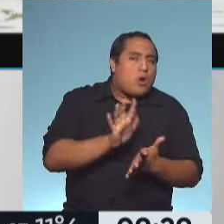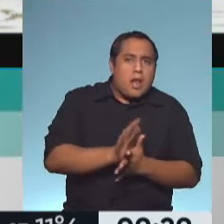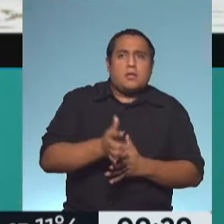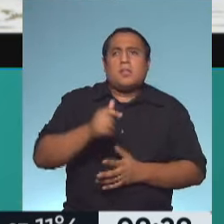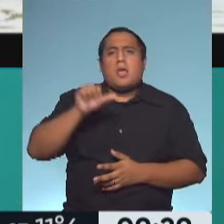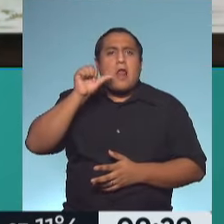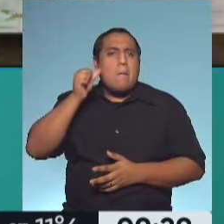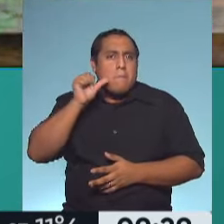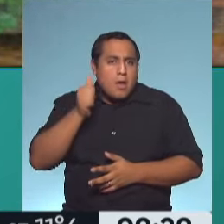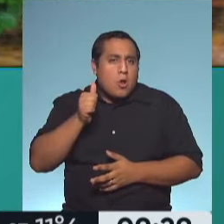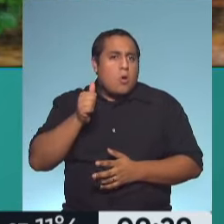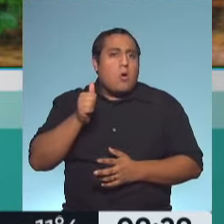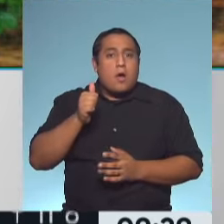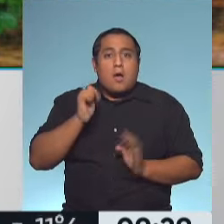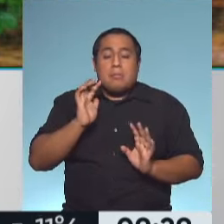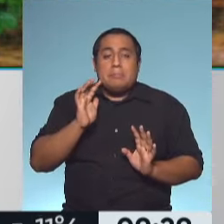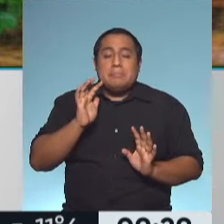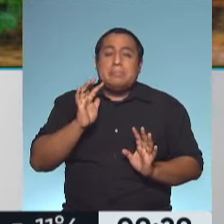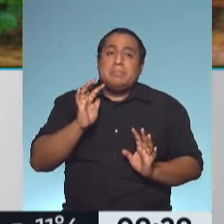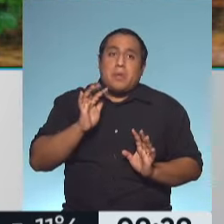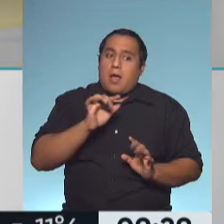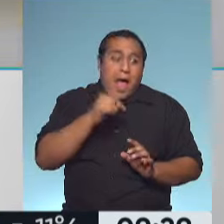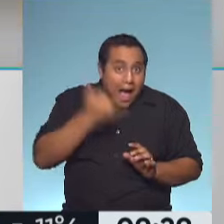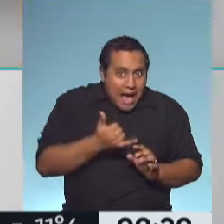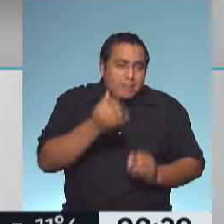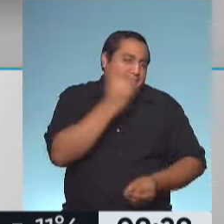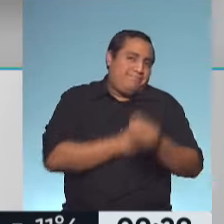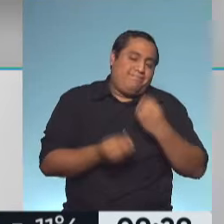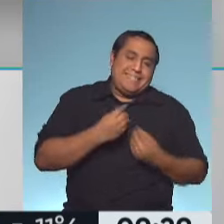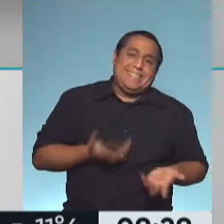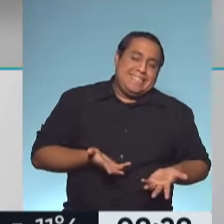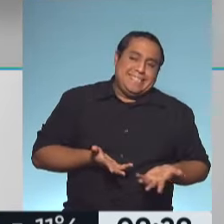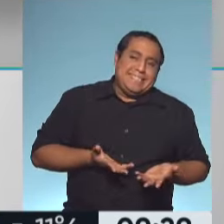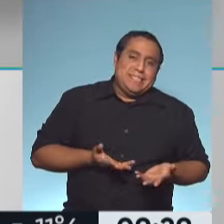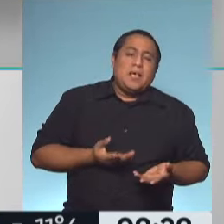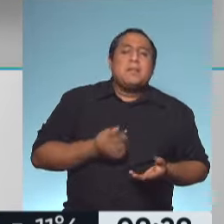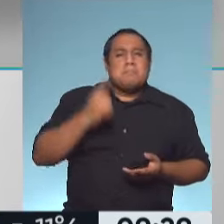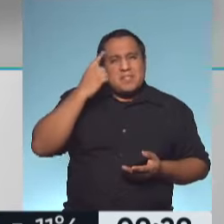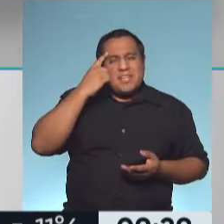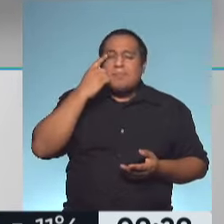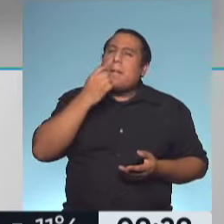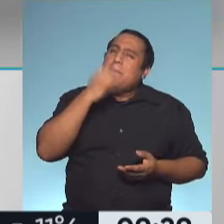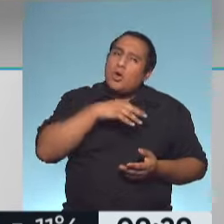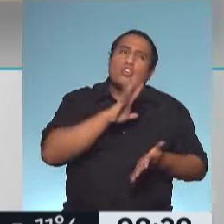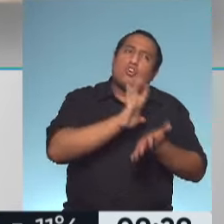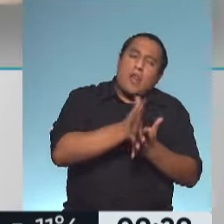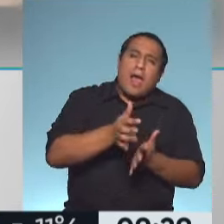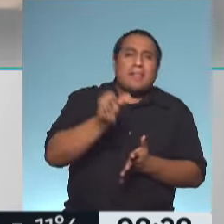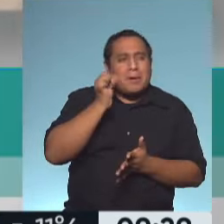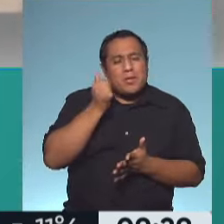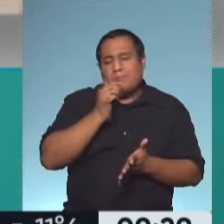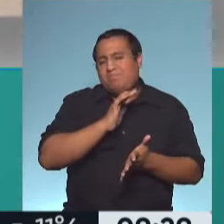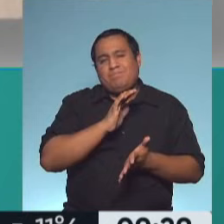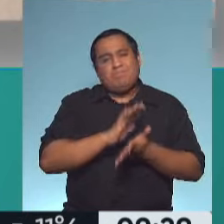caramelos, la verdad es que lo consumís. Ahí, en ese caso, es mejor no tener de ese tipo de alimentos en casa